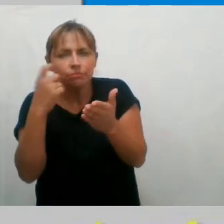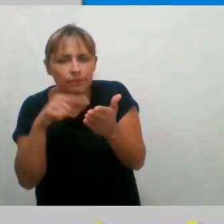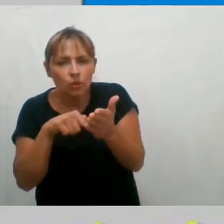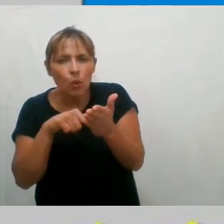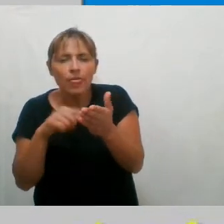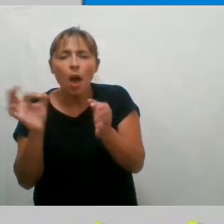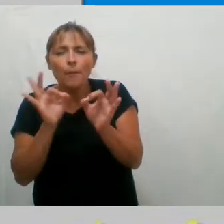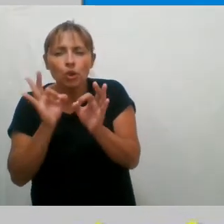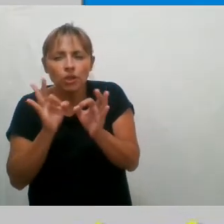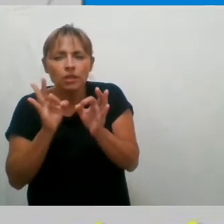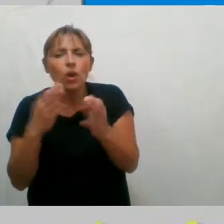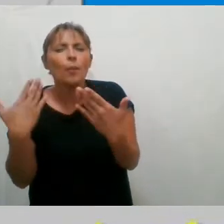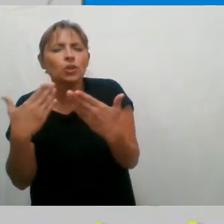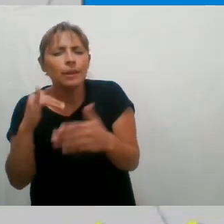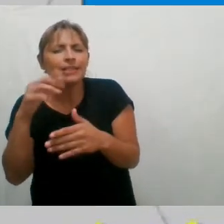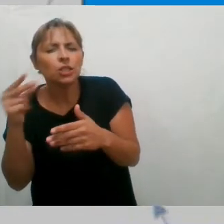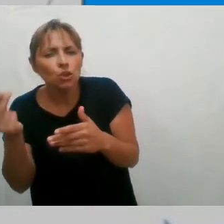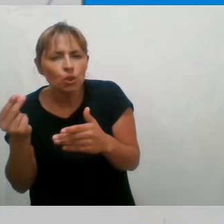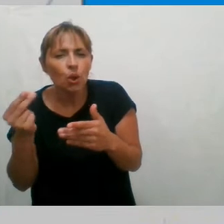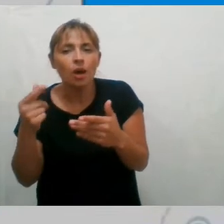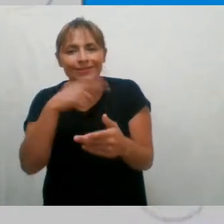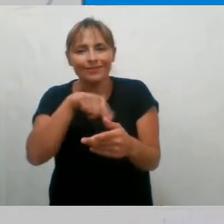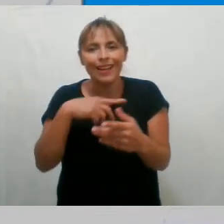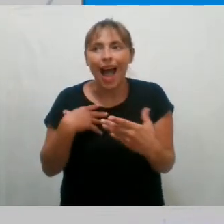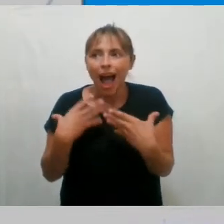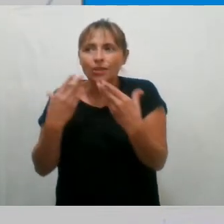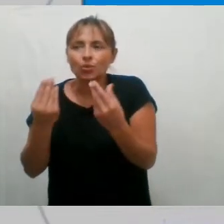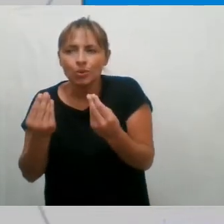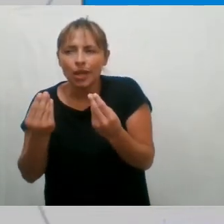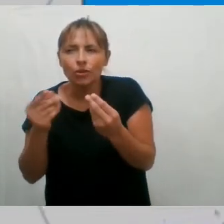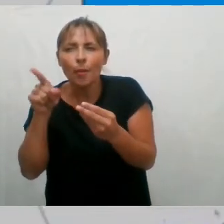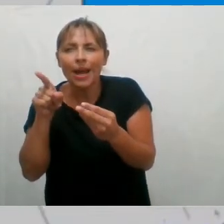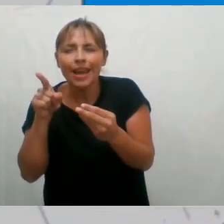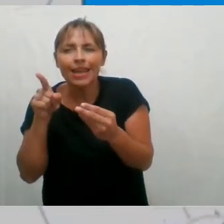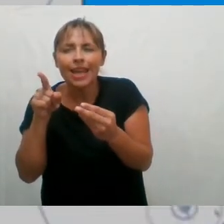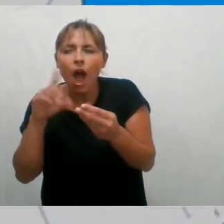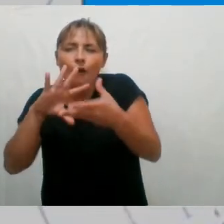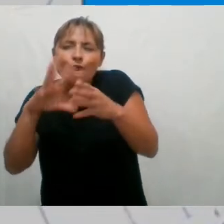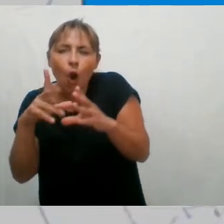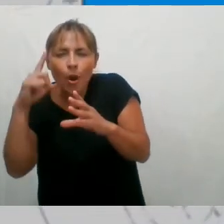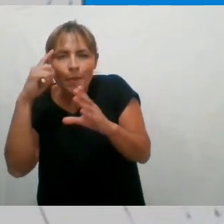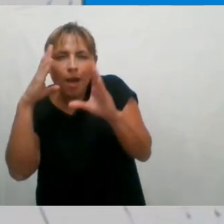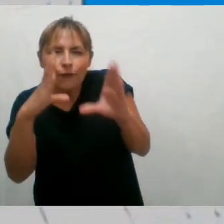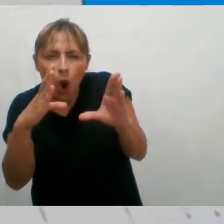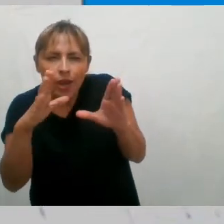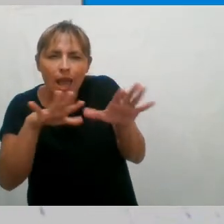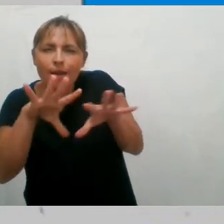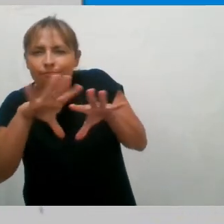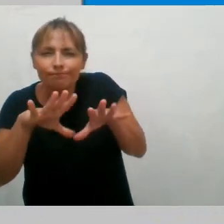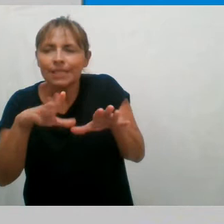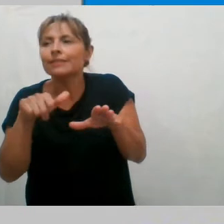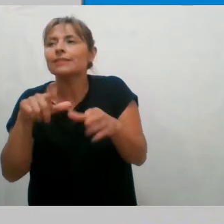con distintas metodologías, con distintos enfoques, para que transforme esa idea en un proyecto, bueno, factible de ser